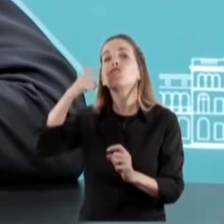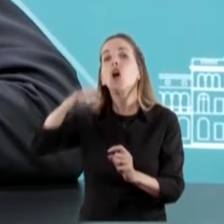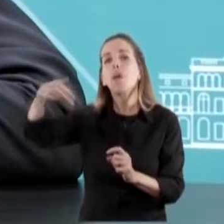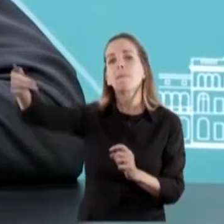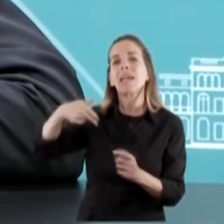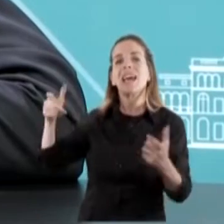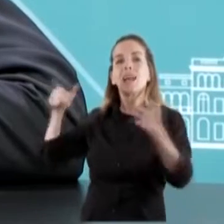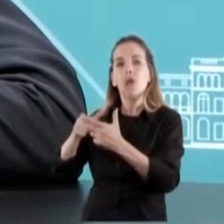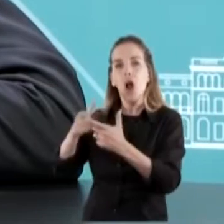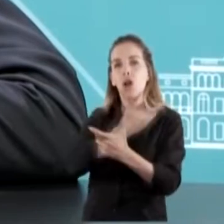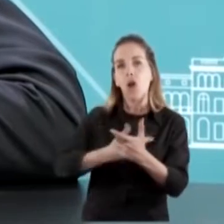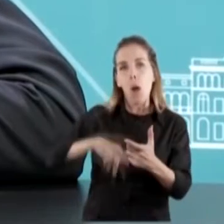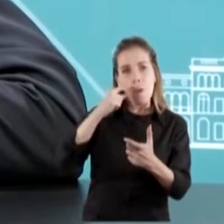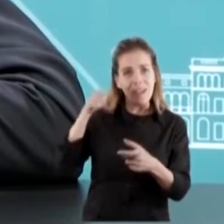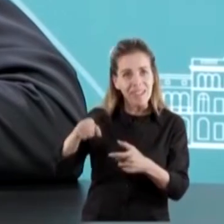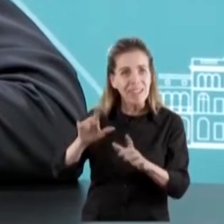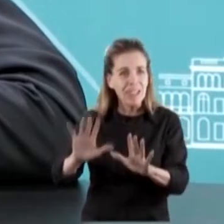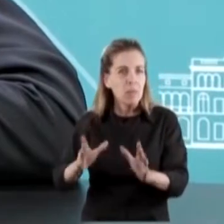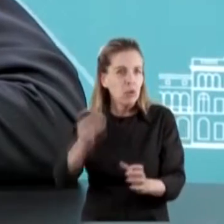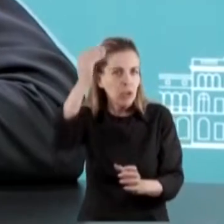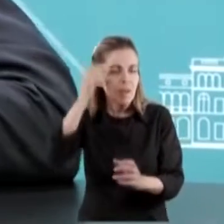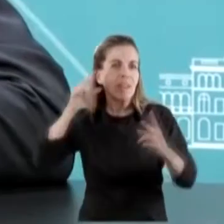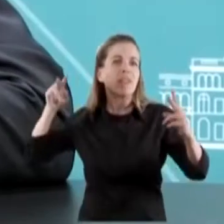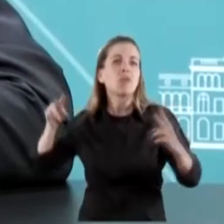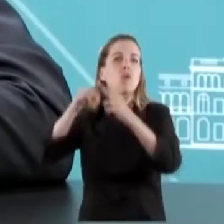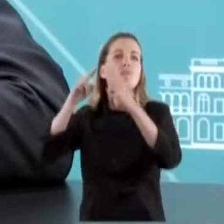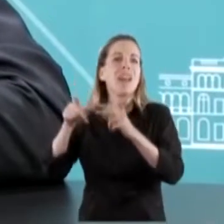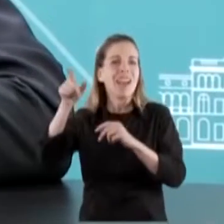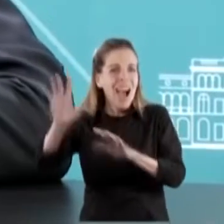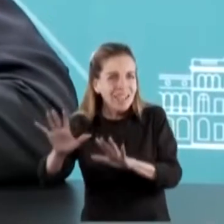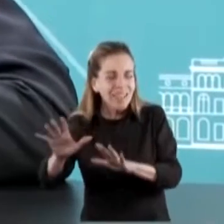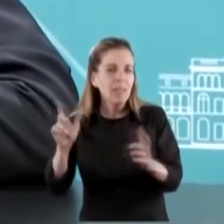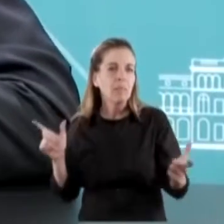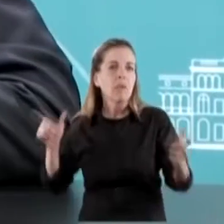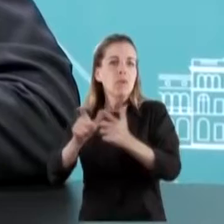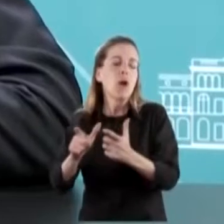Y en este tipo de cumbres, las reuniones se dan agenda abierta.